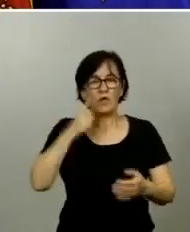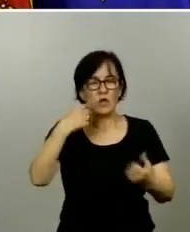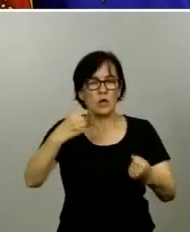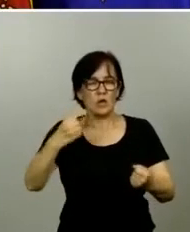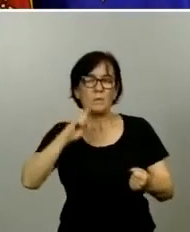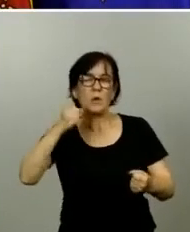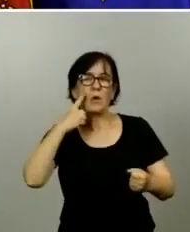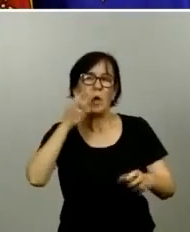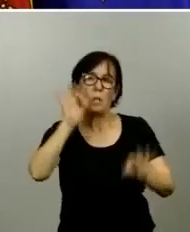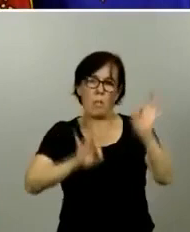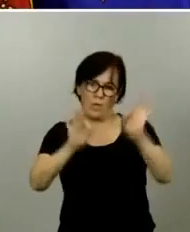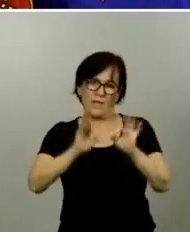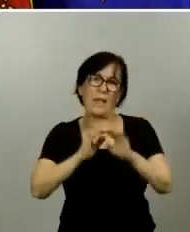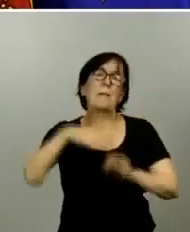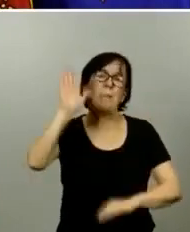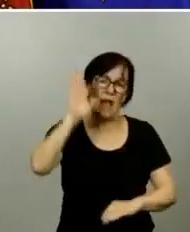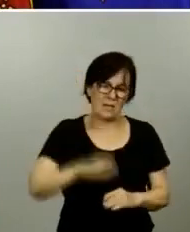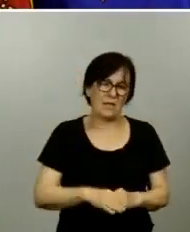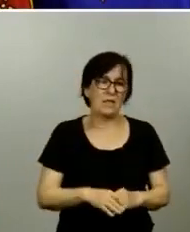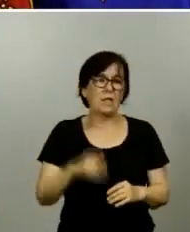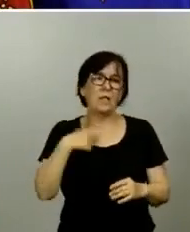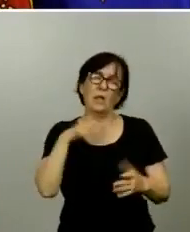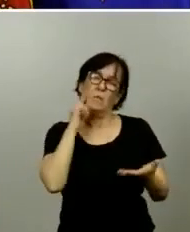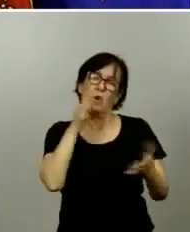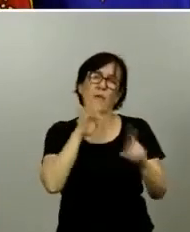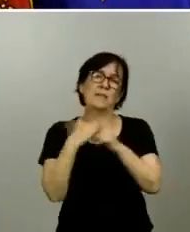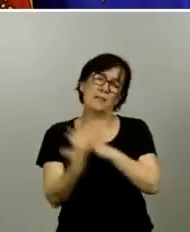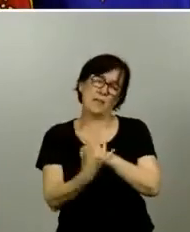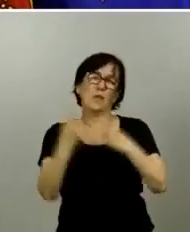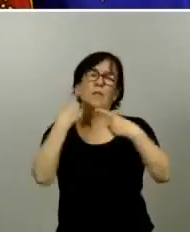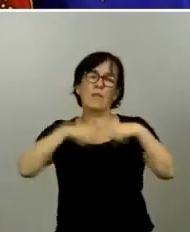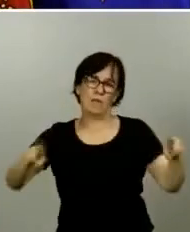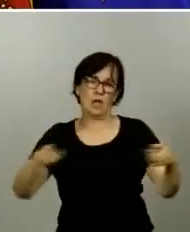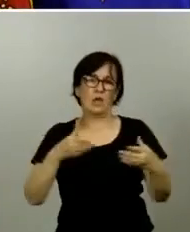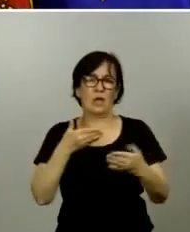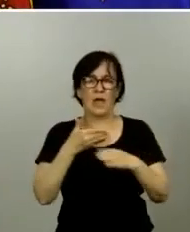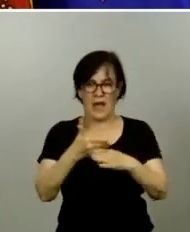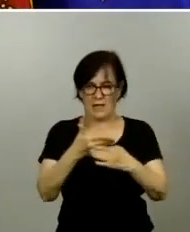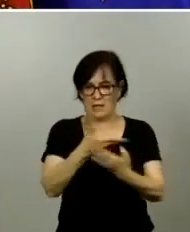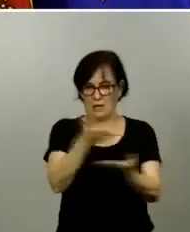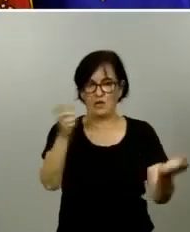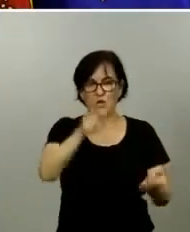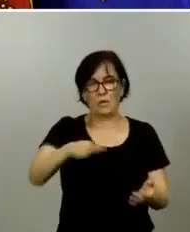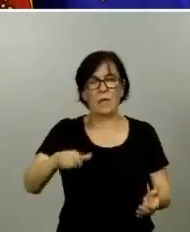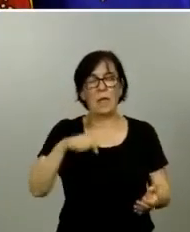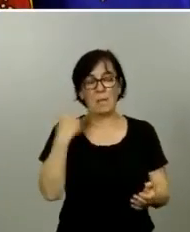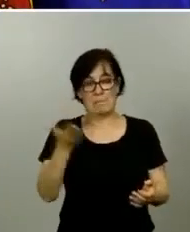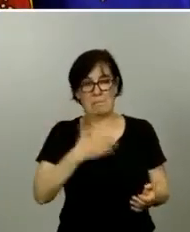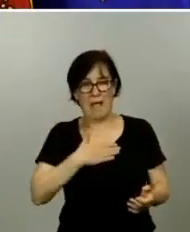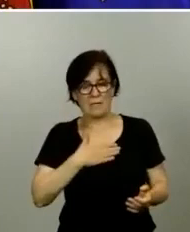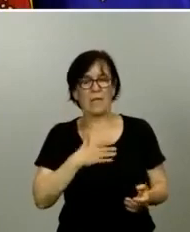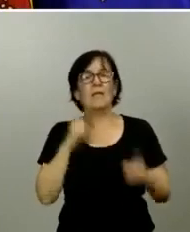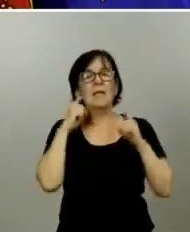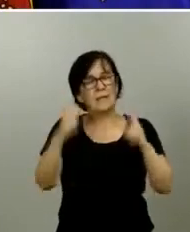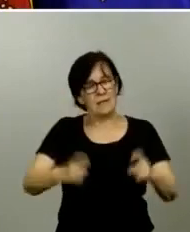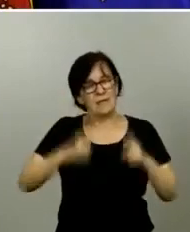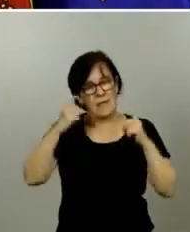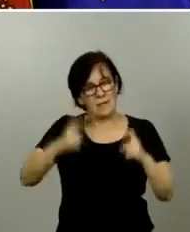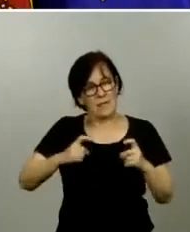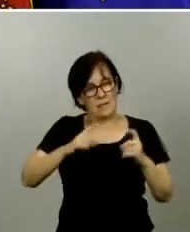identificado un porcentaje mayor lo cual nos pone una situación un poco diferente al resto de la población en todo caso mañana trataré de hacer un